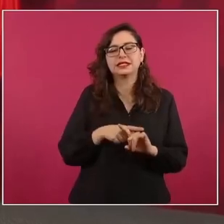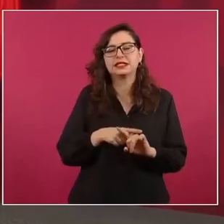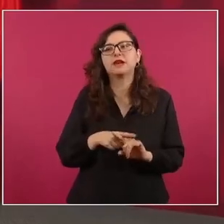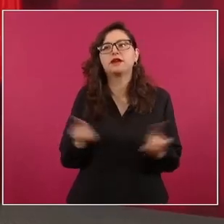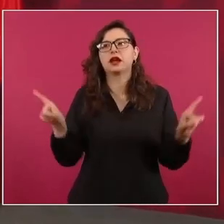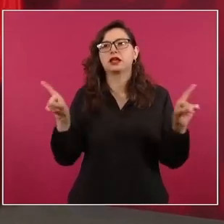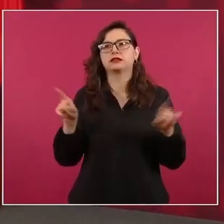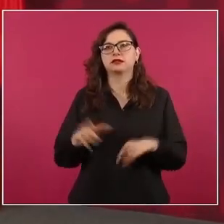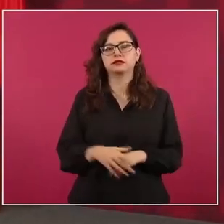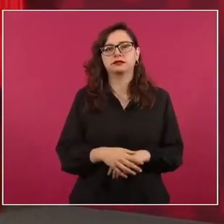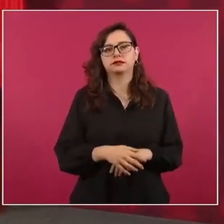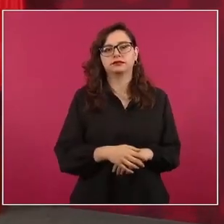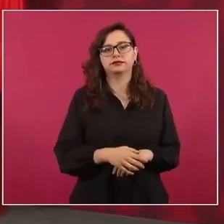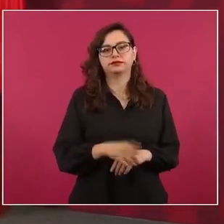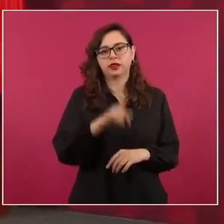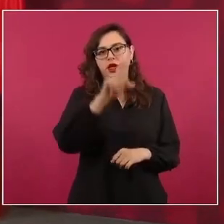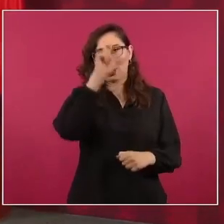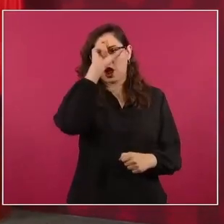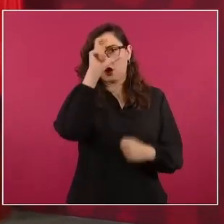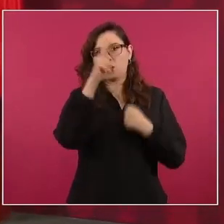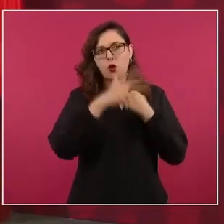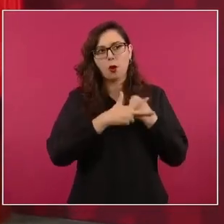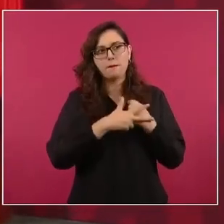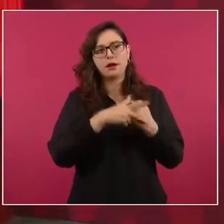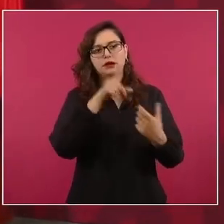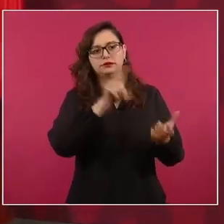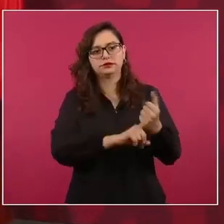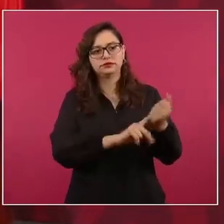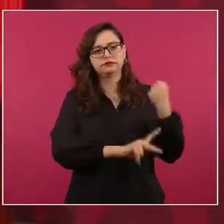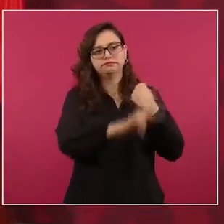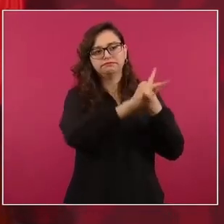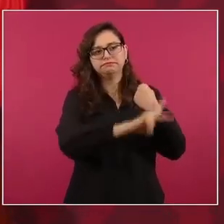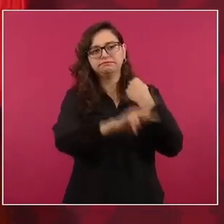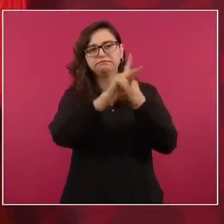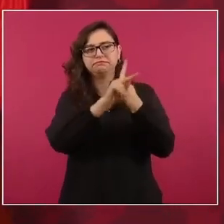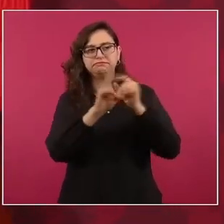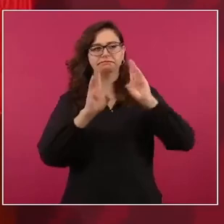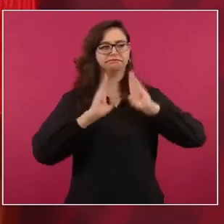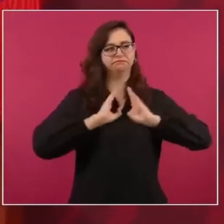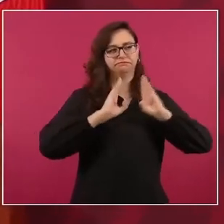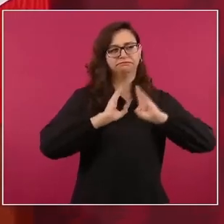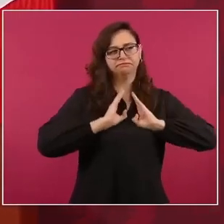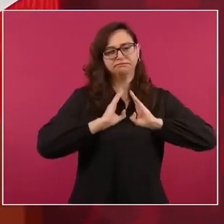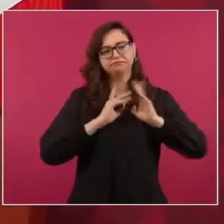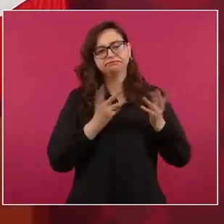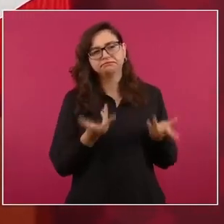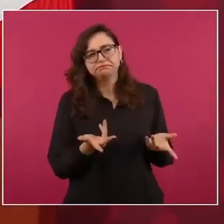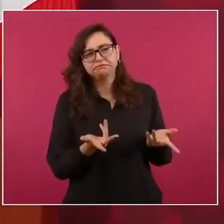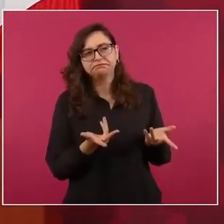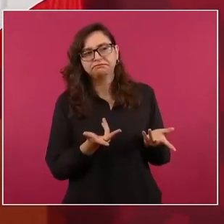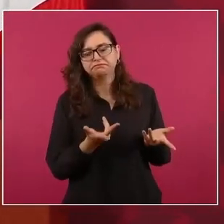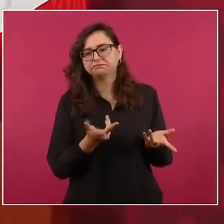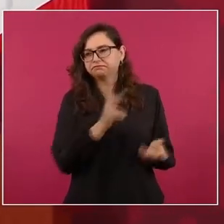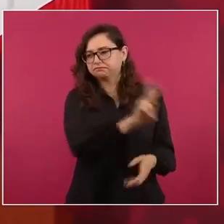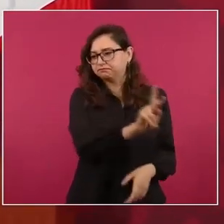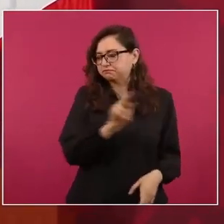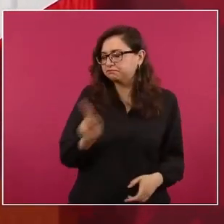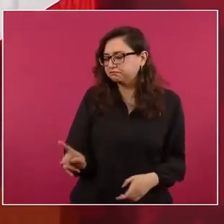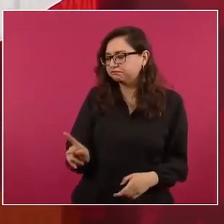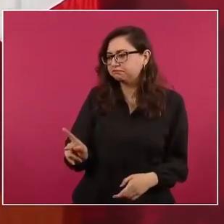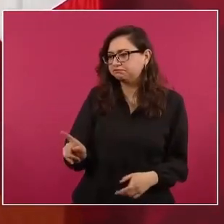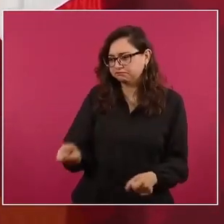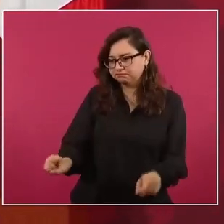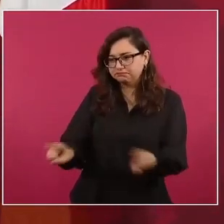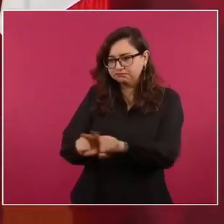Europa, en algunos países. Este es un ejército que surge del pueblo,